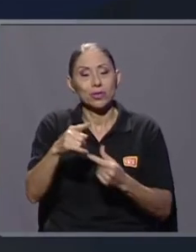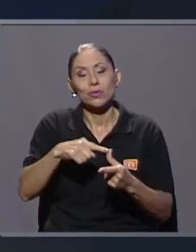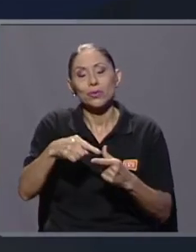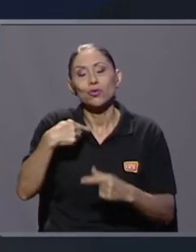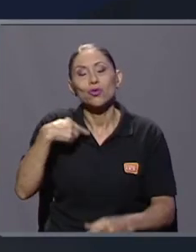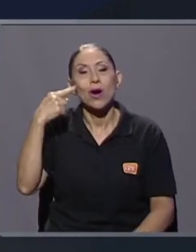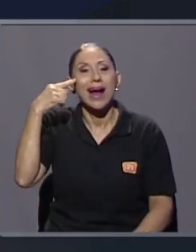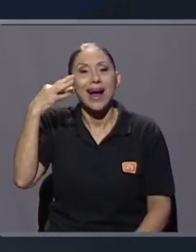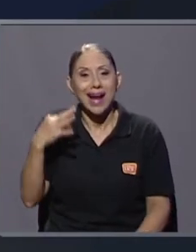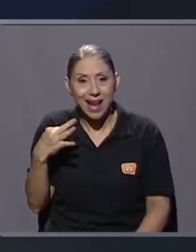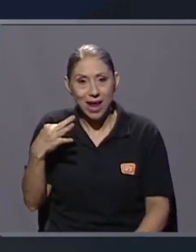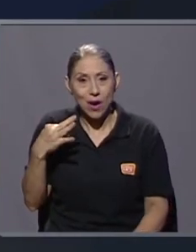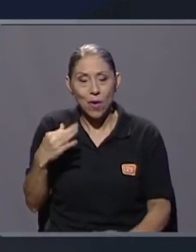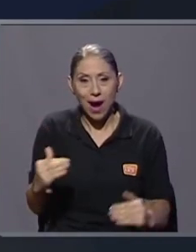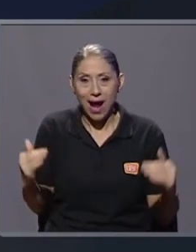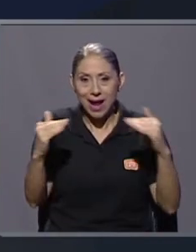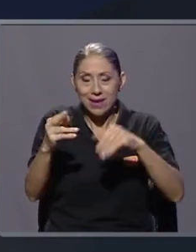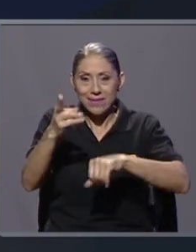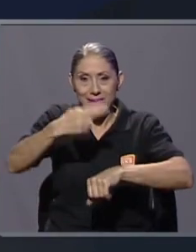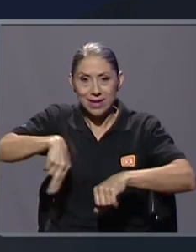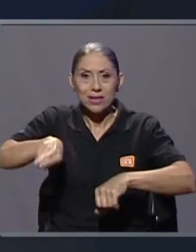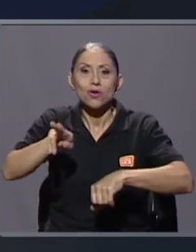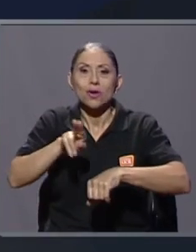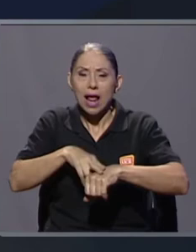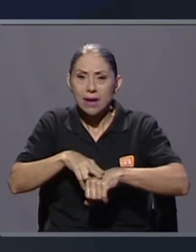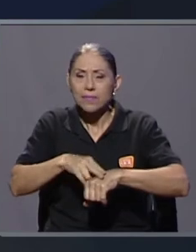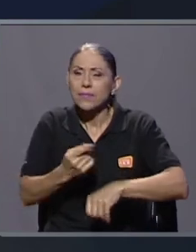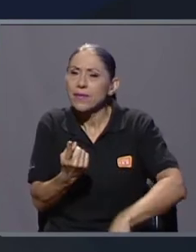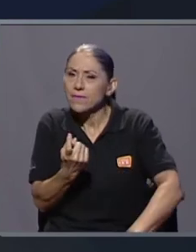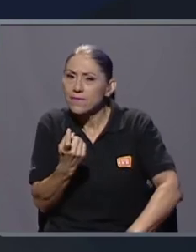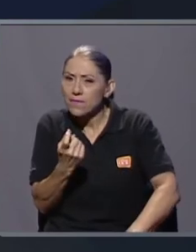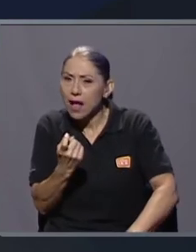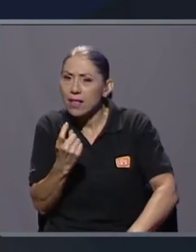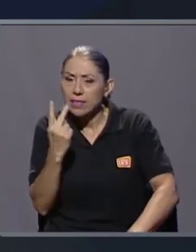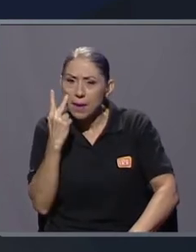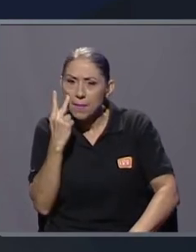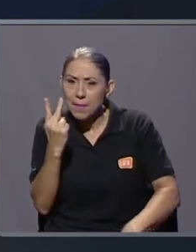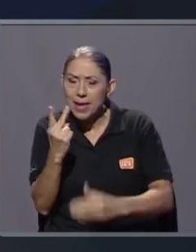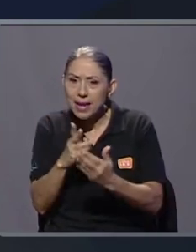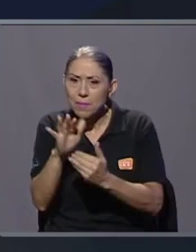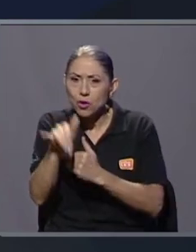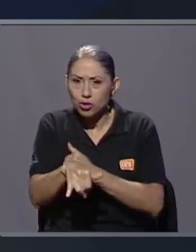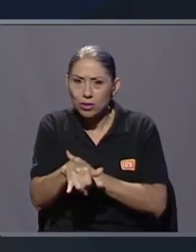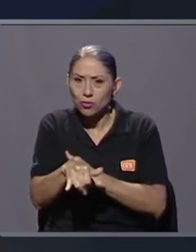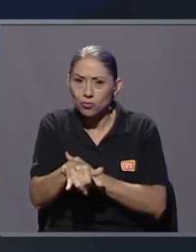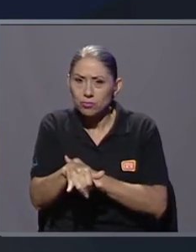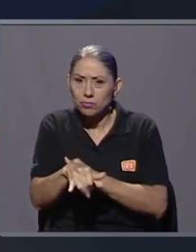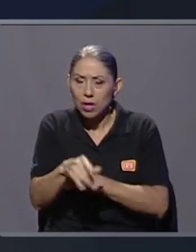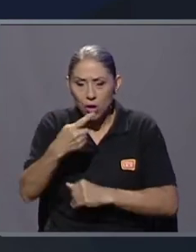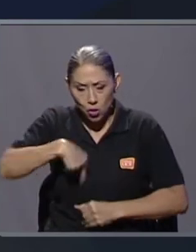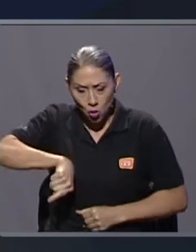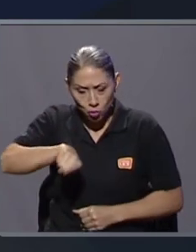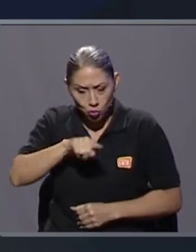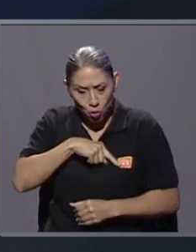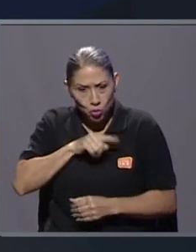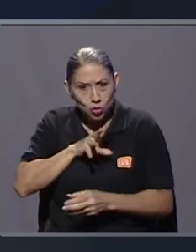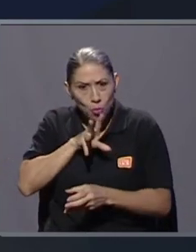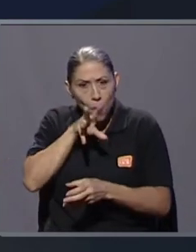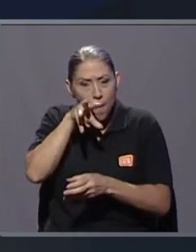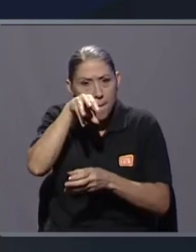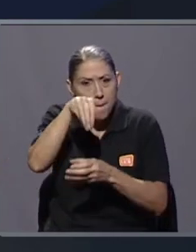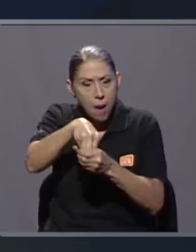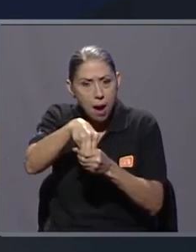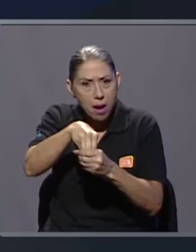a nivel nacional ver el proyecto, vernos nosotros como parte de todo un gran